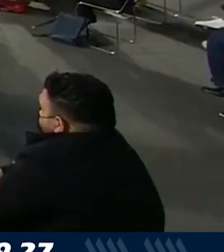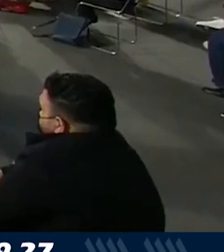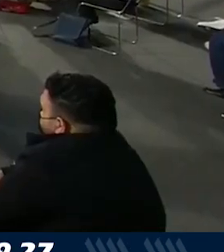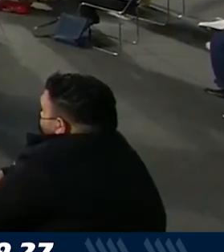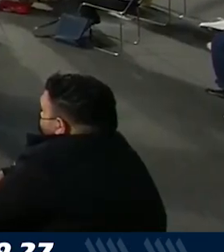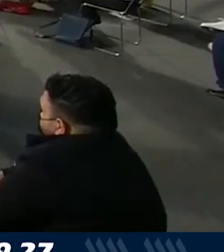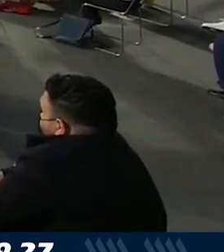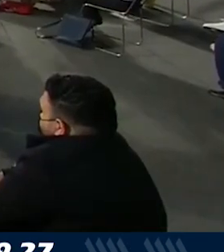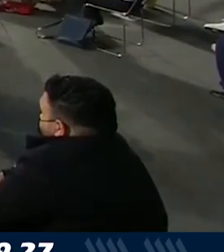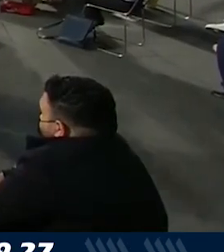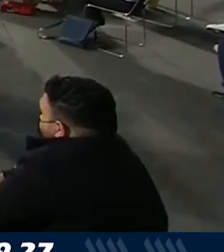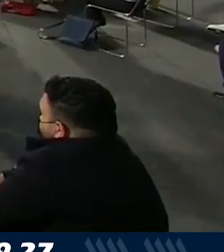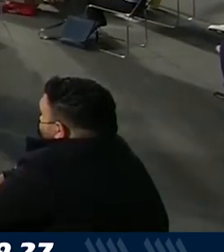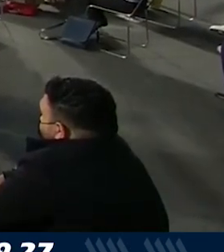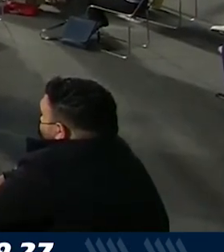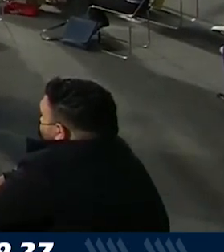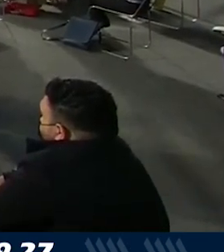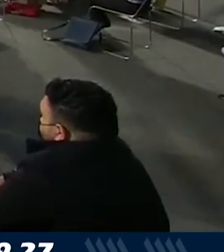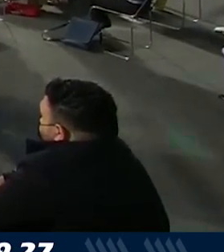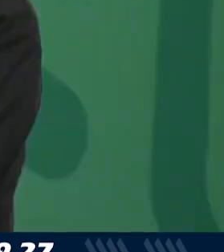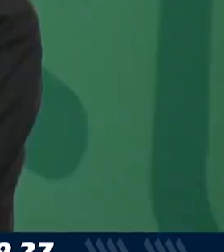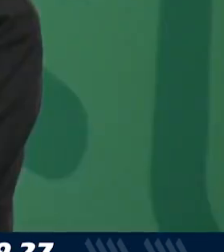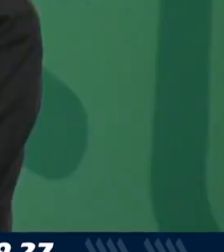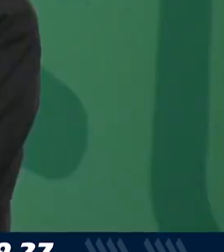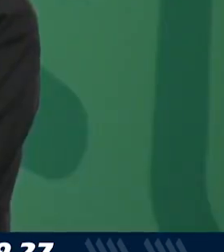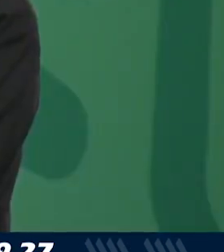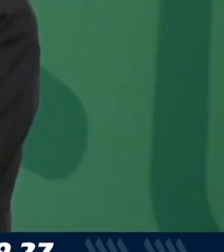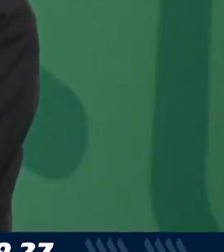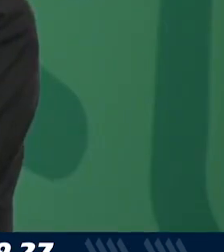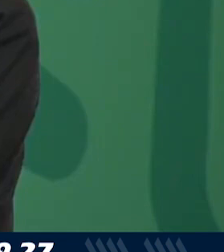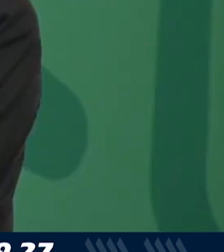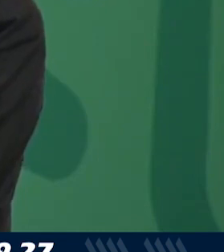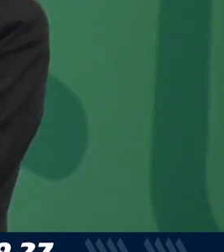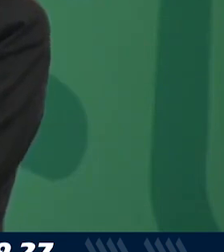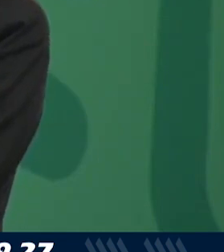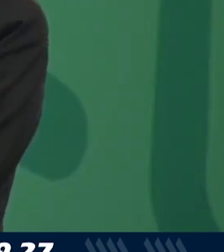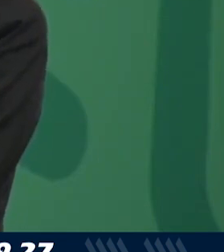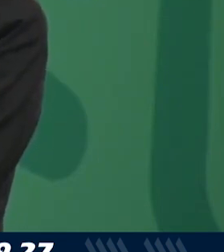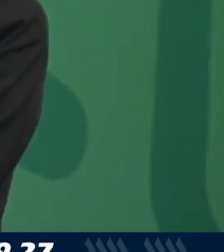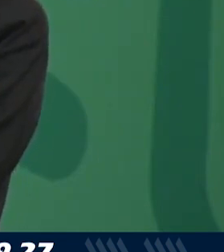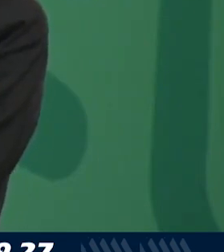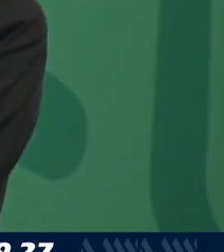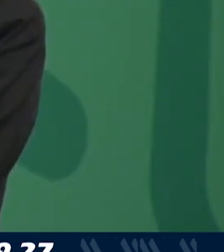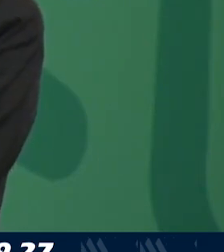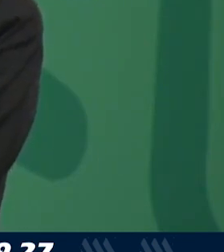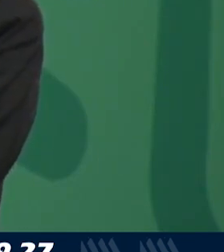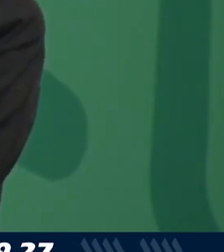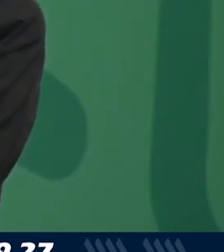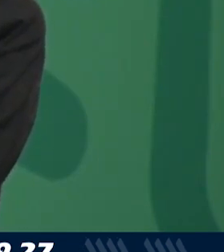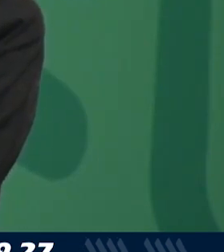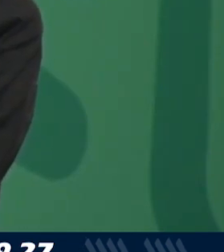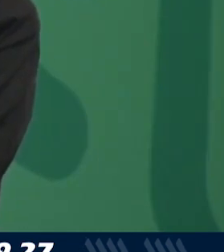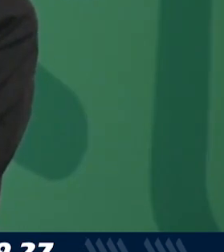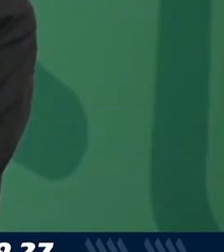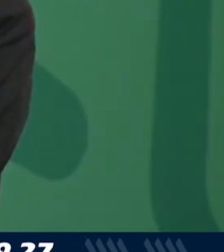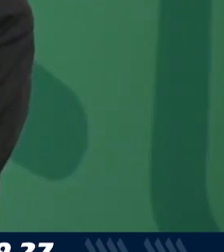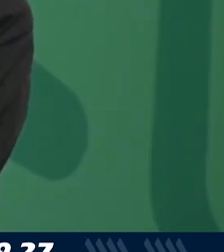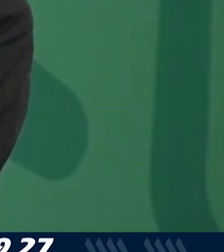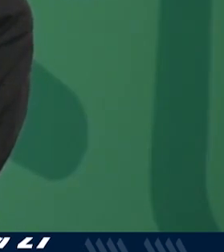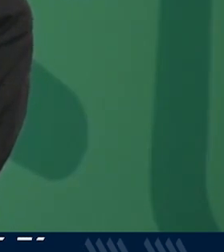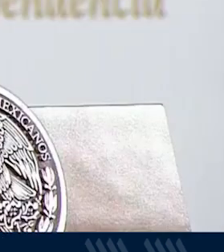tercera dosis o refuerzo, porque no podemos hablar de tercera cuando se aplicaron